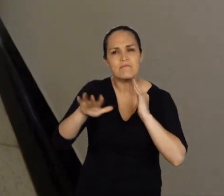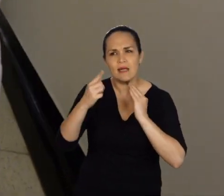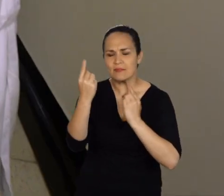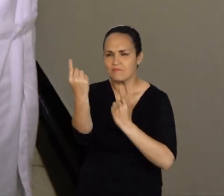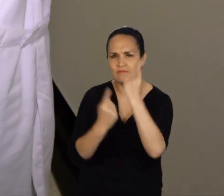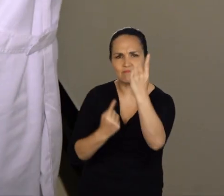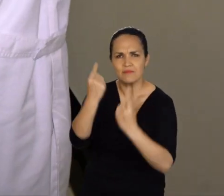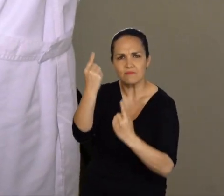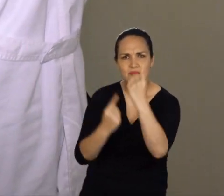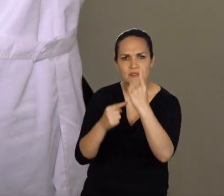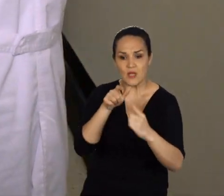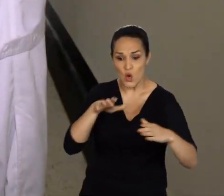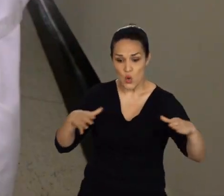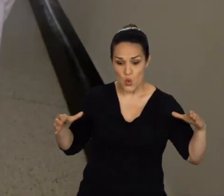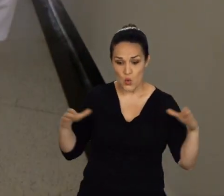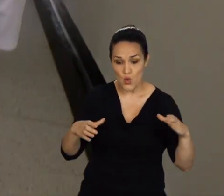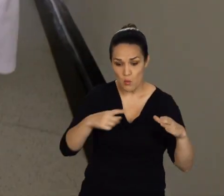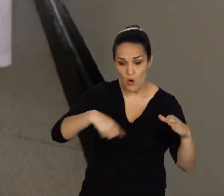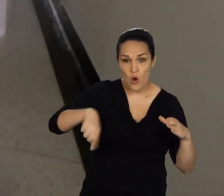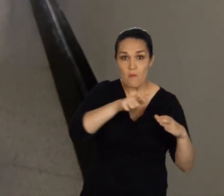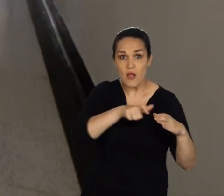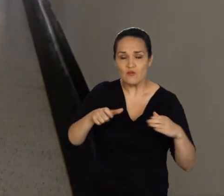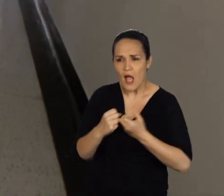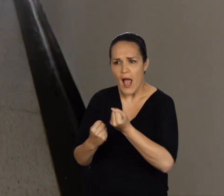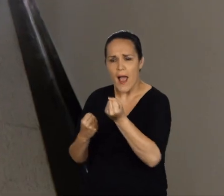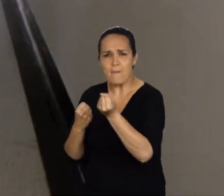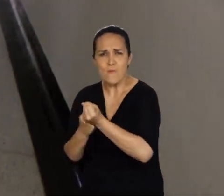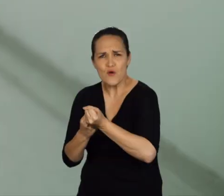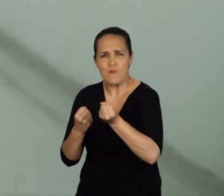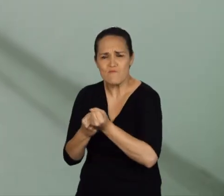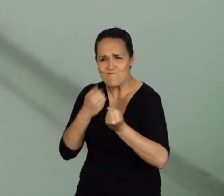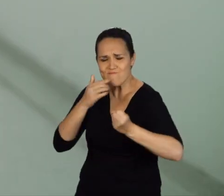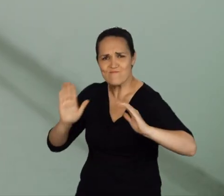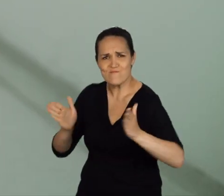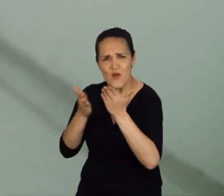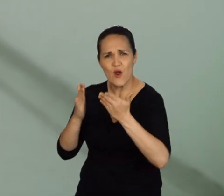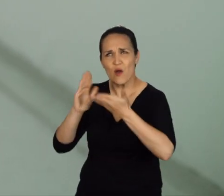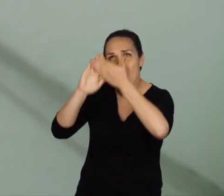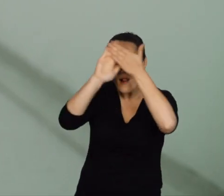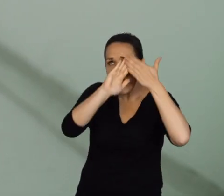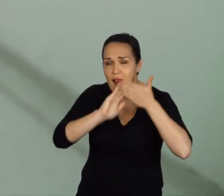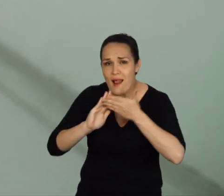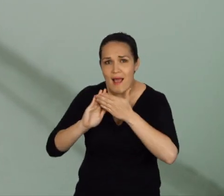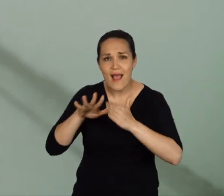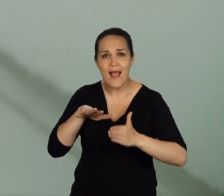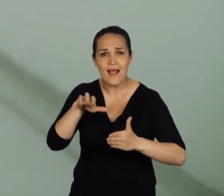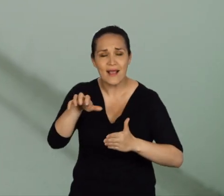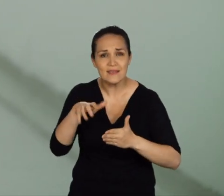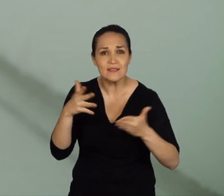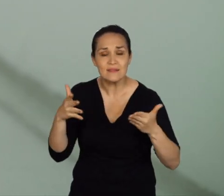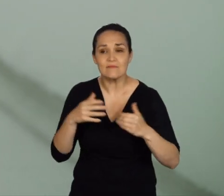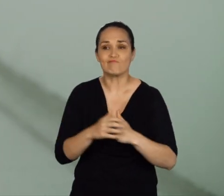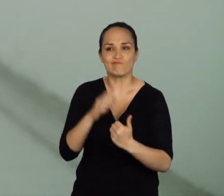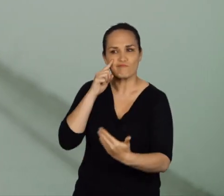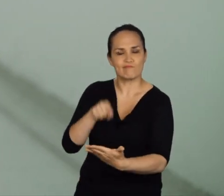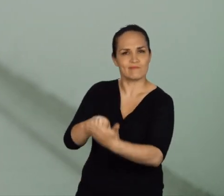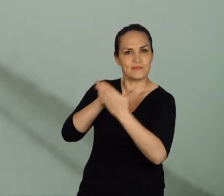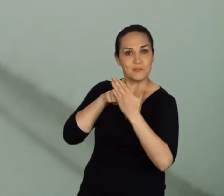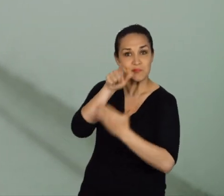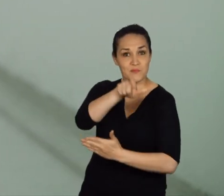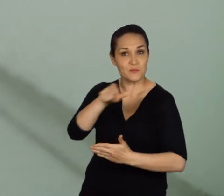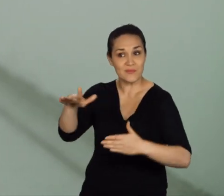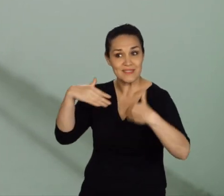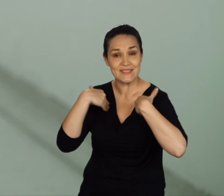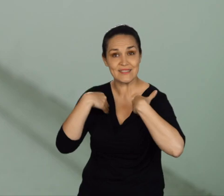demanda mucho la participación del grupo de soporte oncológico. El vivo ejemplo de las circunstancias en